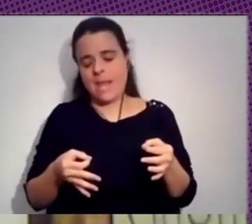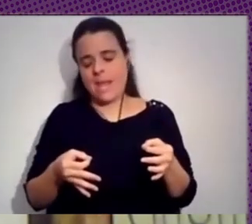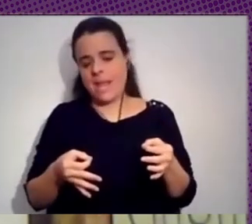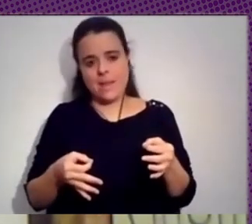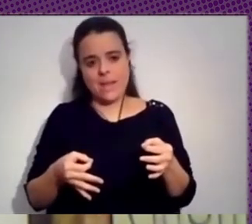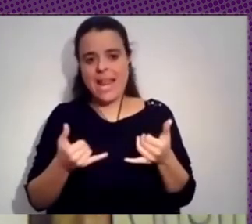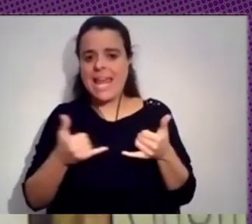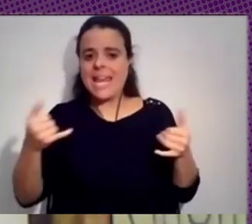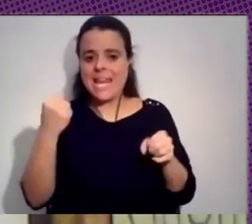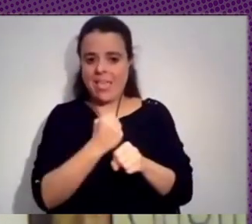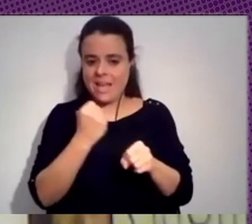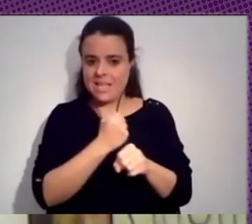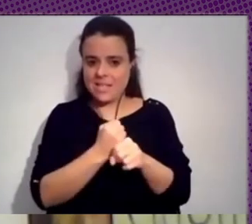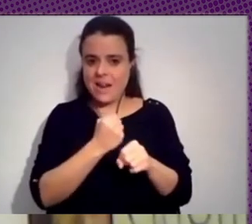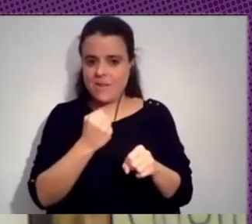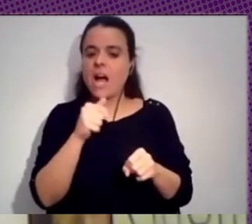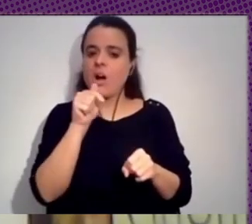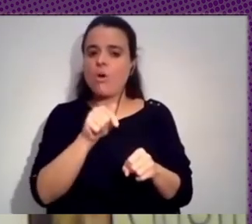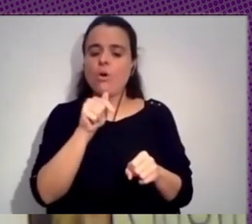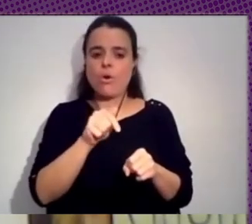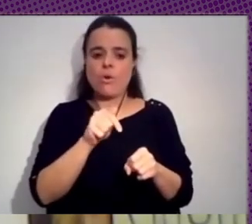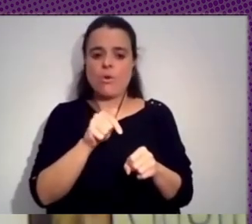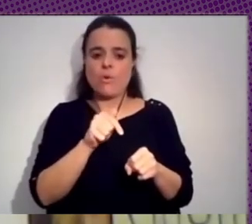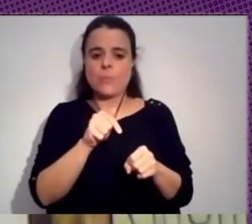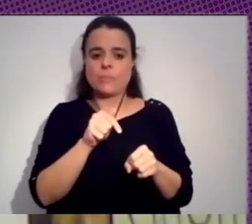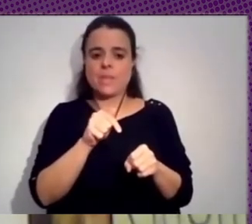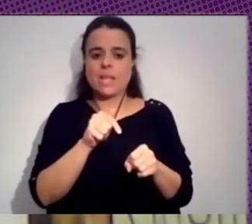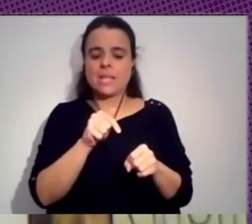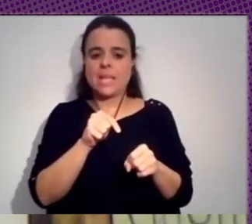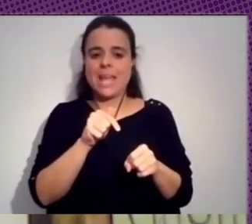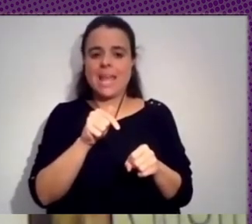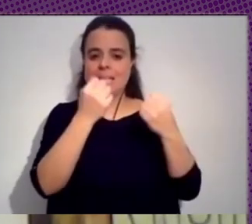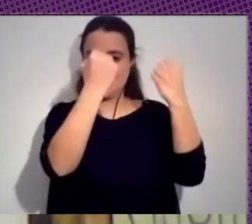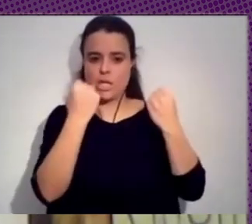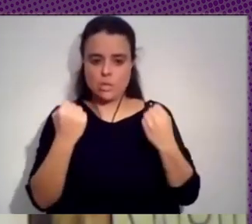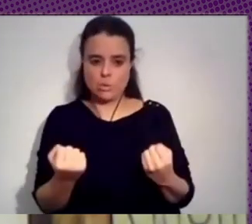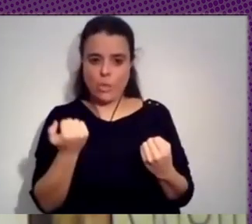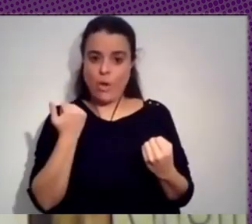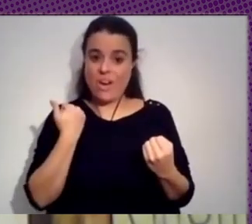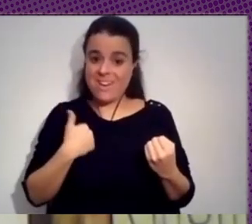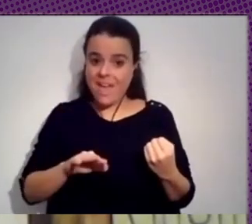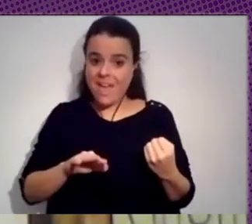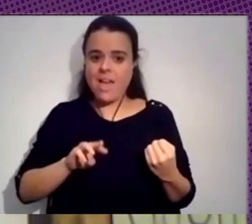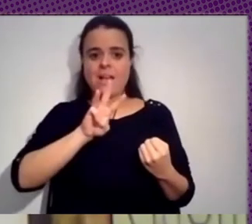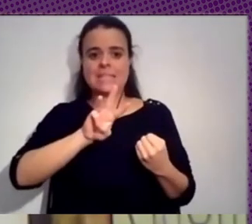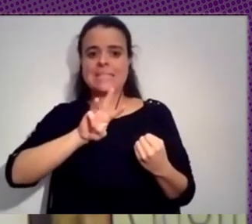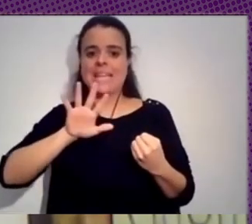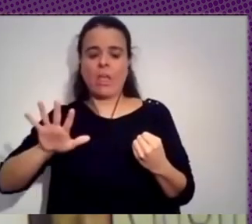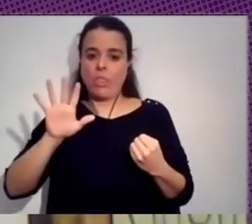trabajo de la Free Software Foundation que es una institución que ya cumplió 35 años en el campo